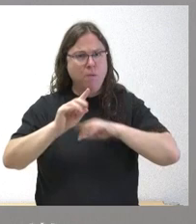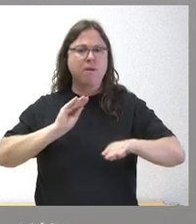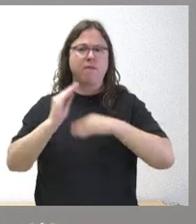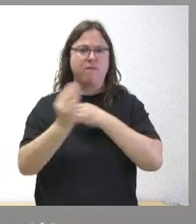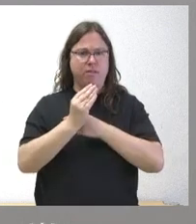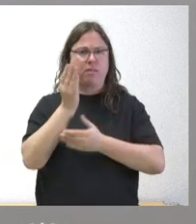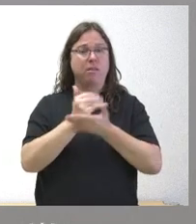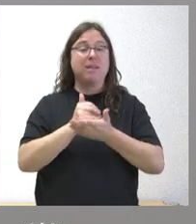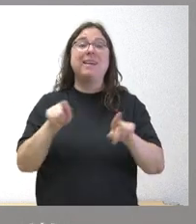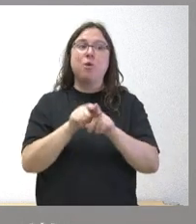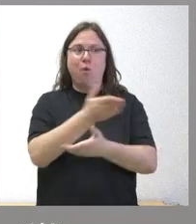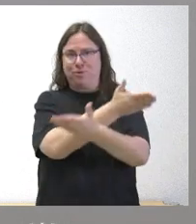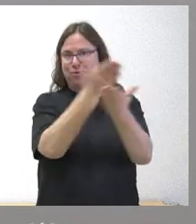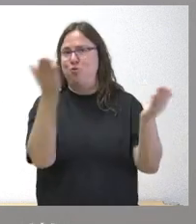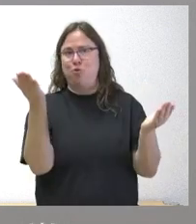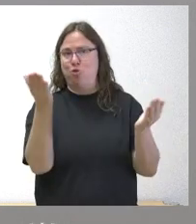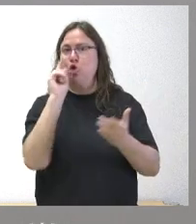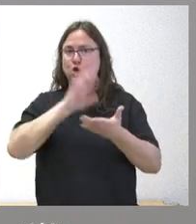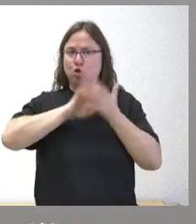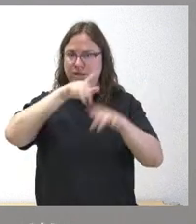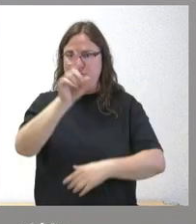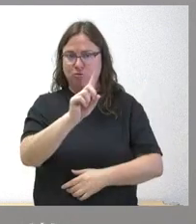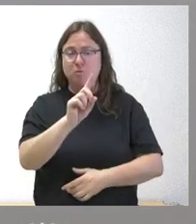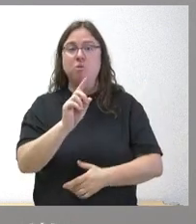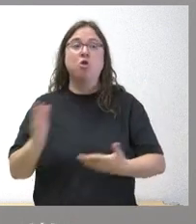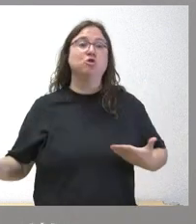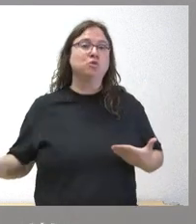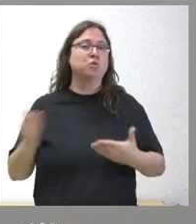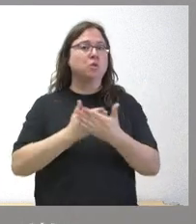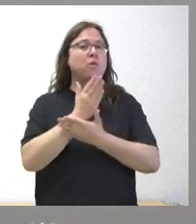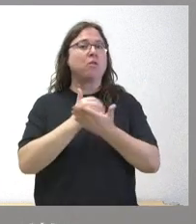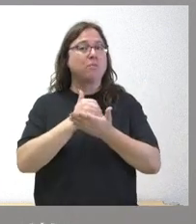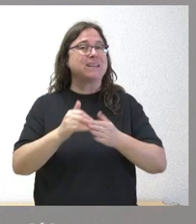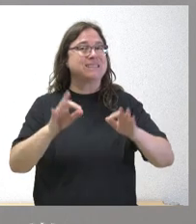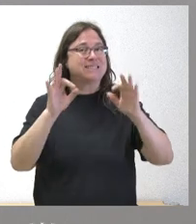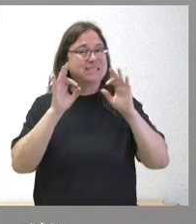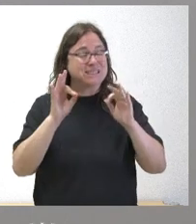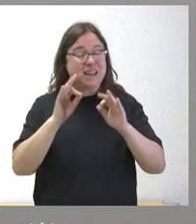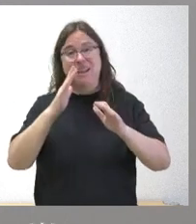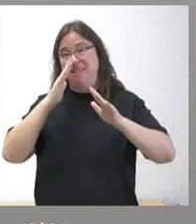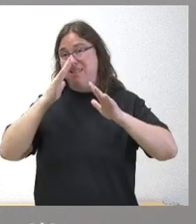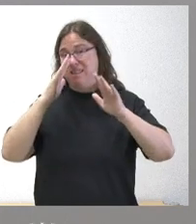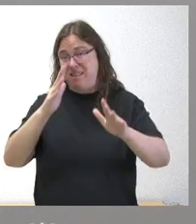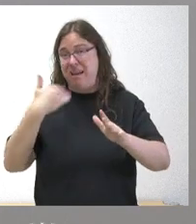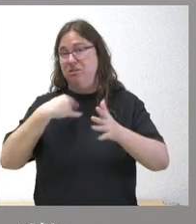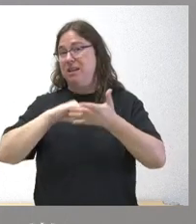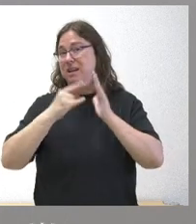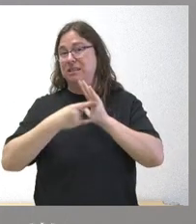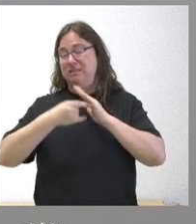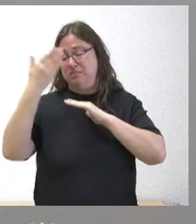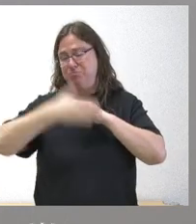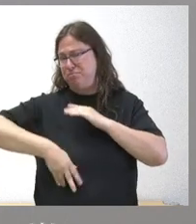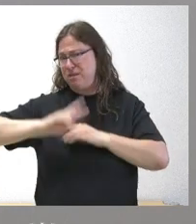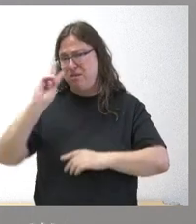como lo tienen todos no solo Castilla y León porque todos tienen todas las comunidades autónomas y especialmente después de diez años en que el sistema ha terminado su